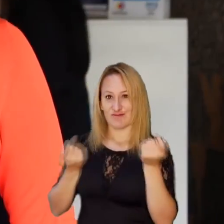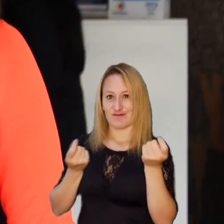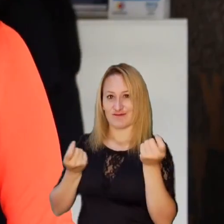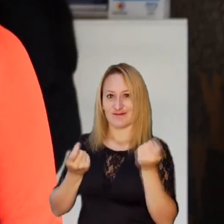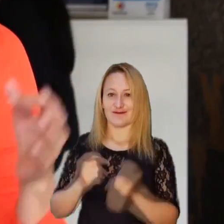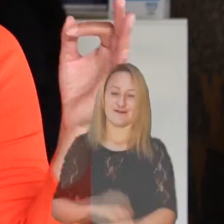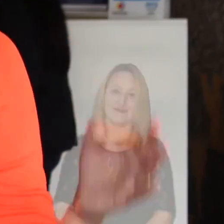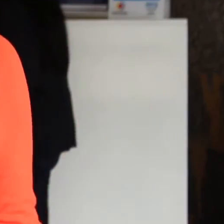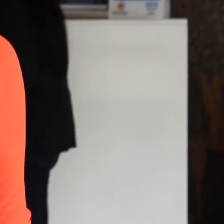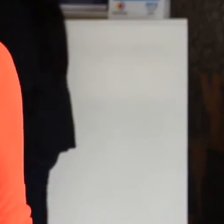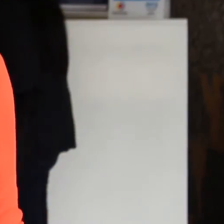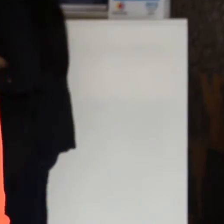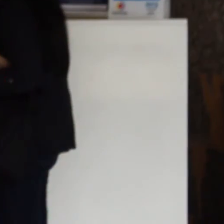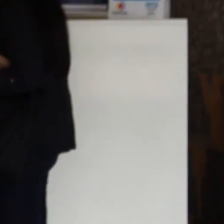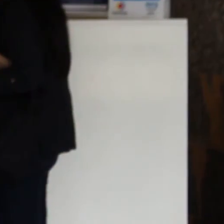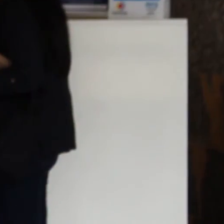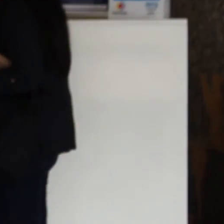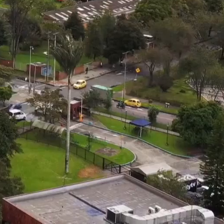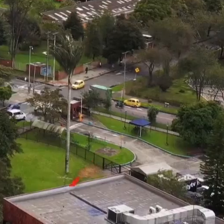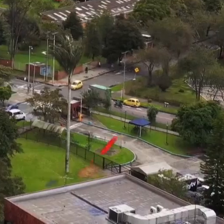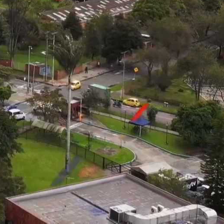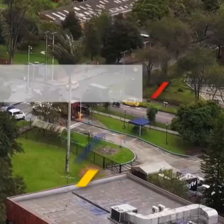recuerden que tenemos Todo Bajo Control.